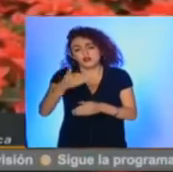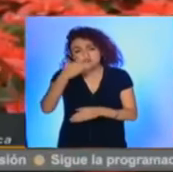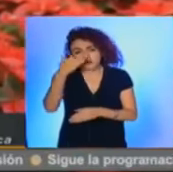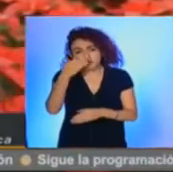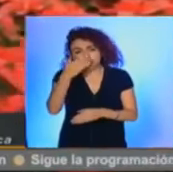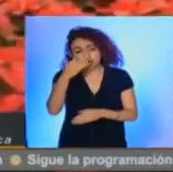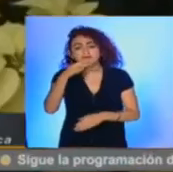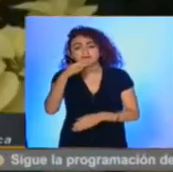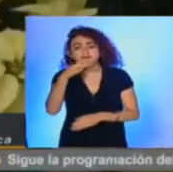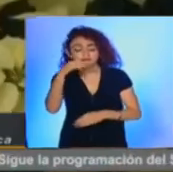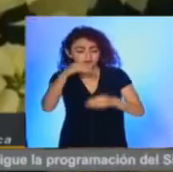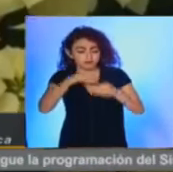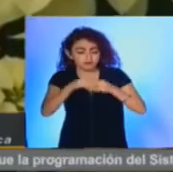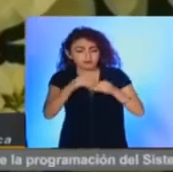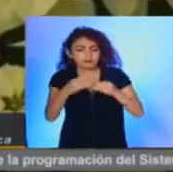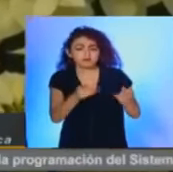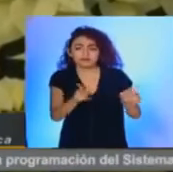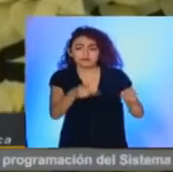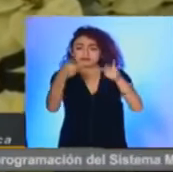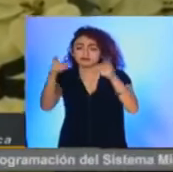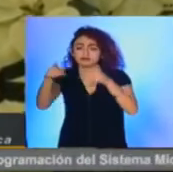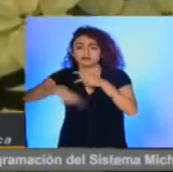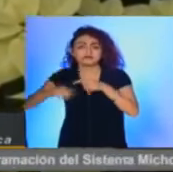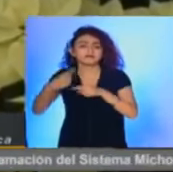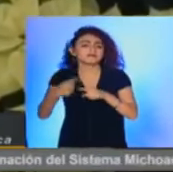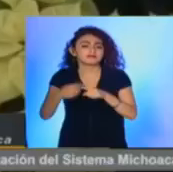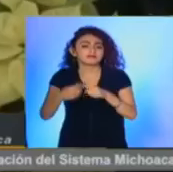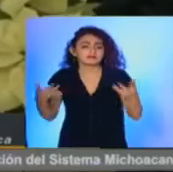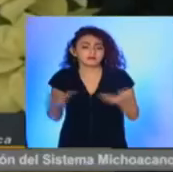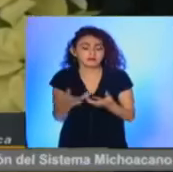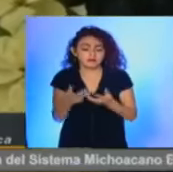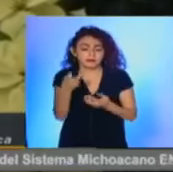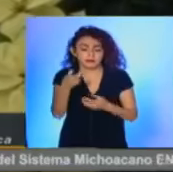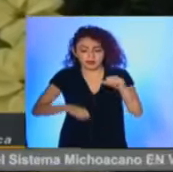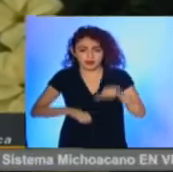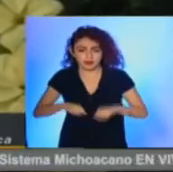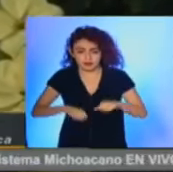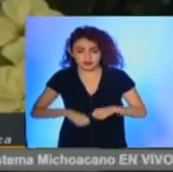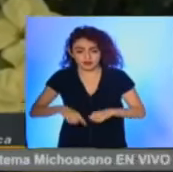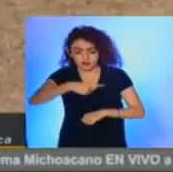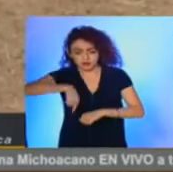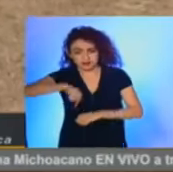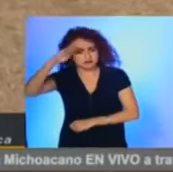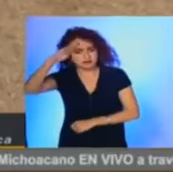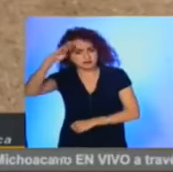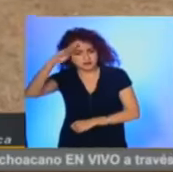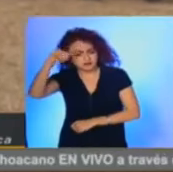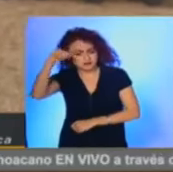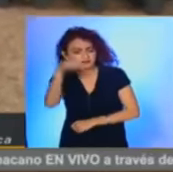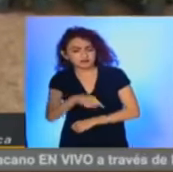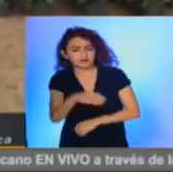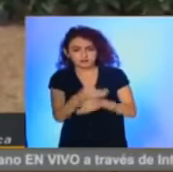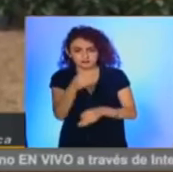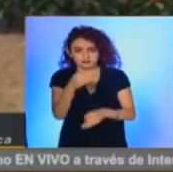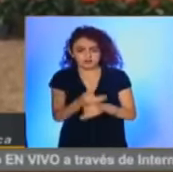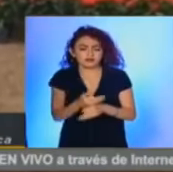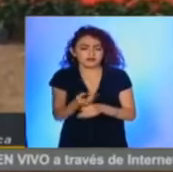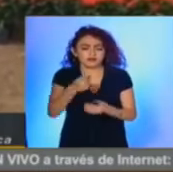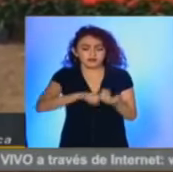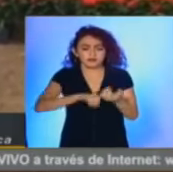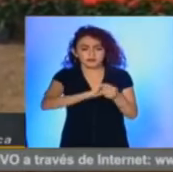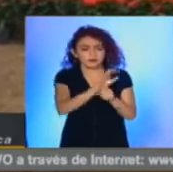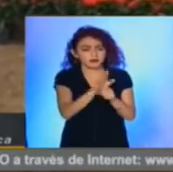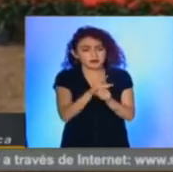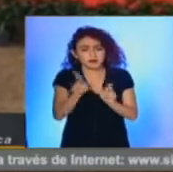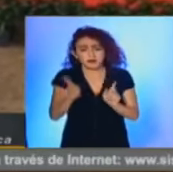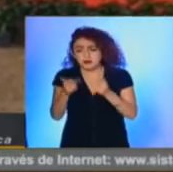la cual se ha comercializado por parte de quienes se dedican a esta actividad. Nosotros pensábamos que por la pandemia la comercialización de